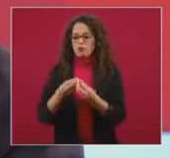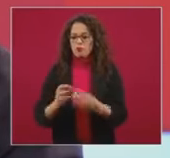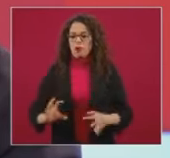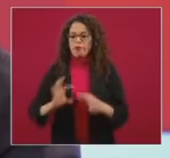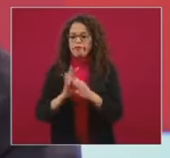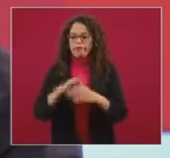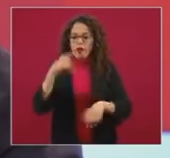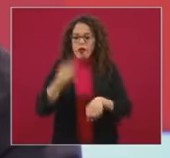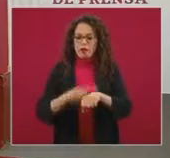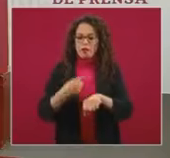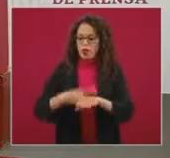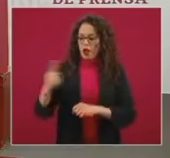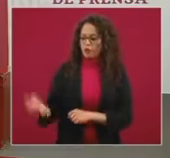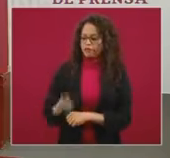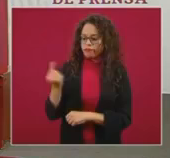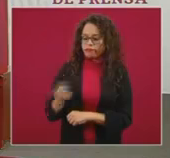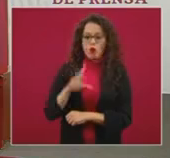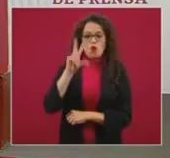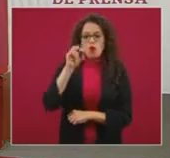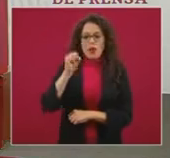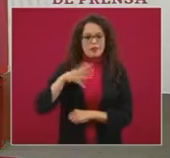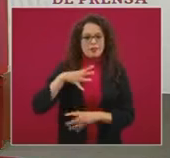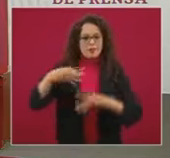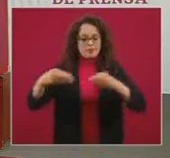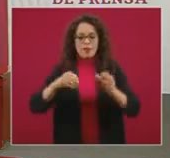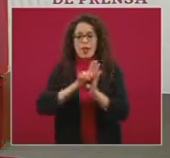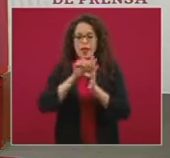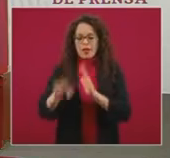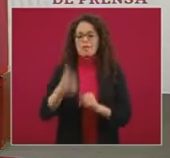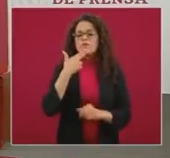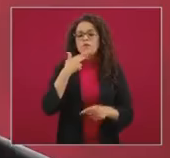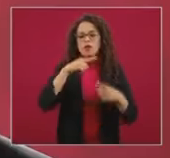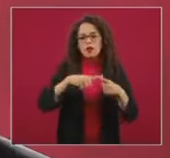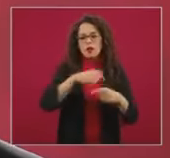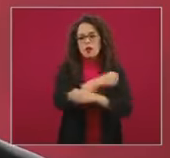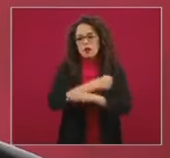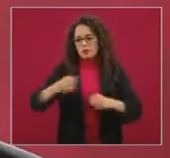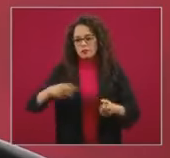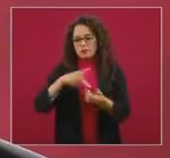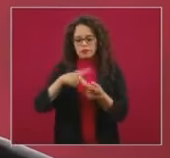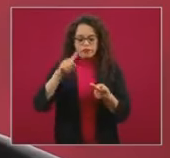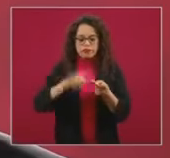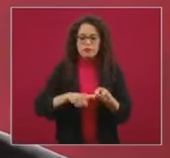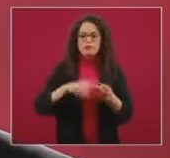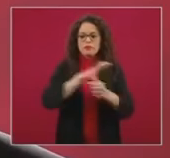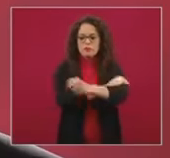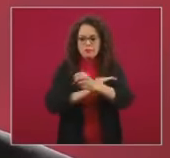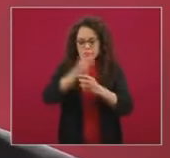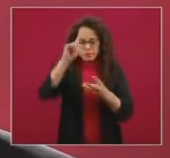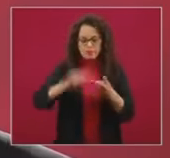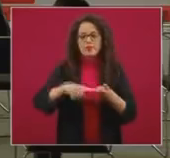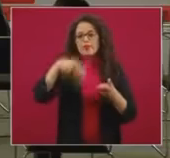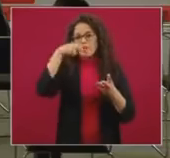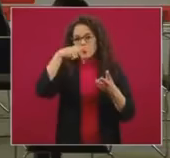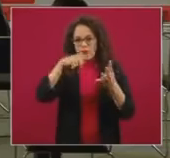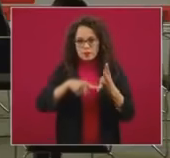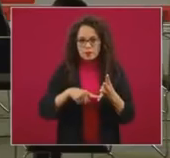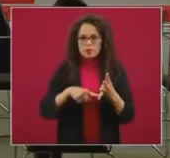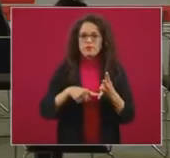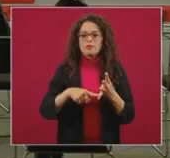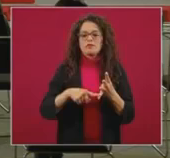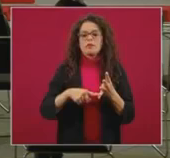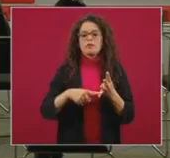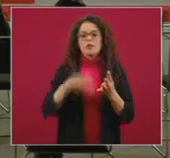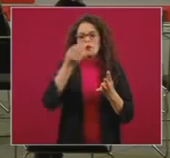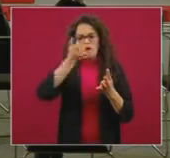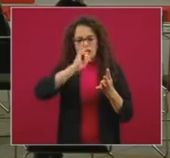crónicas no transmisibles, como es la diabetes, la obesidad, el sobrepeso, la hipertensión, el tabaquismo, el consumo excesivo de alcohol,